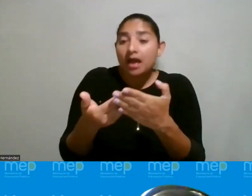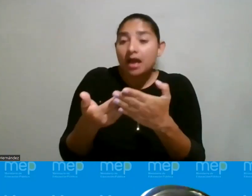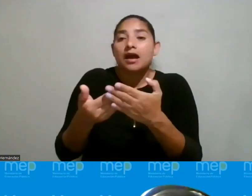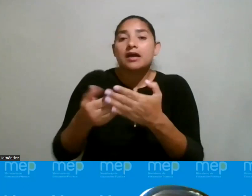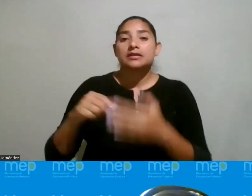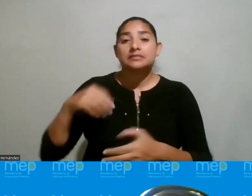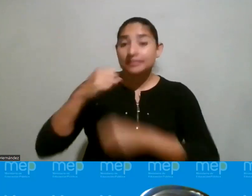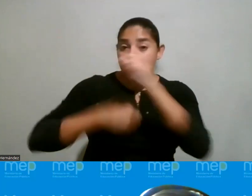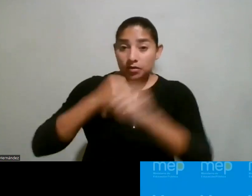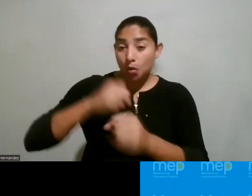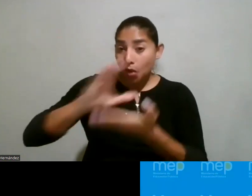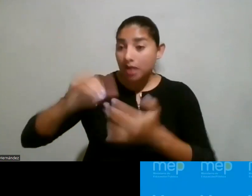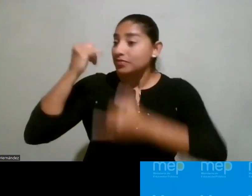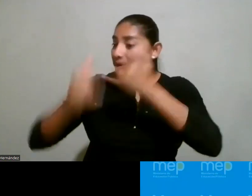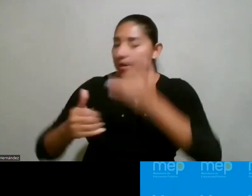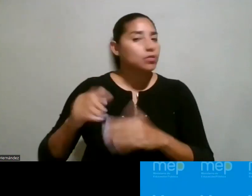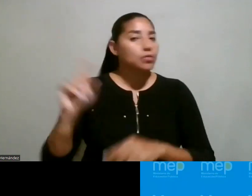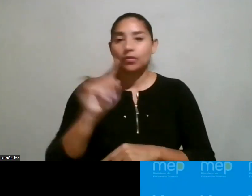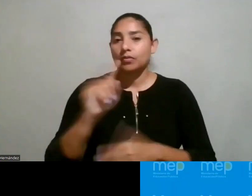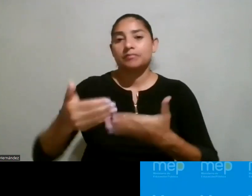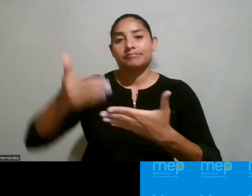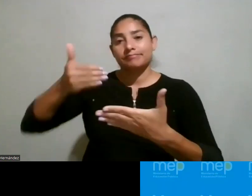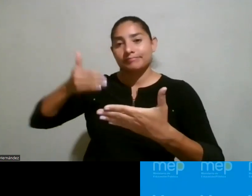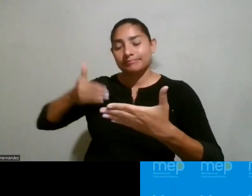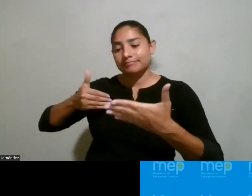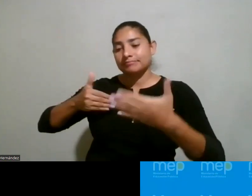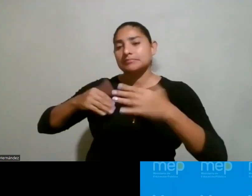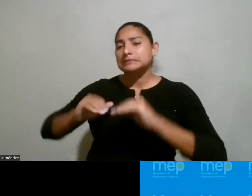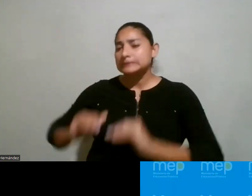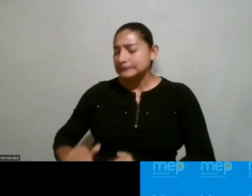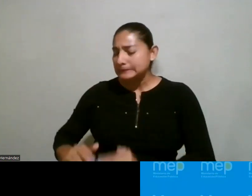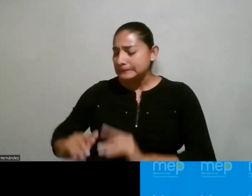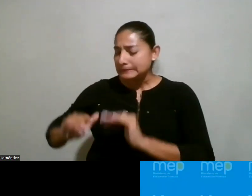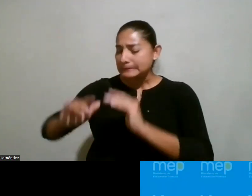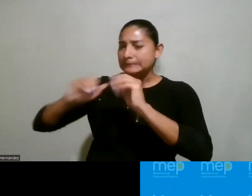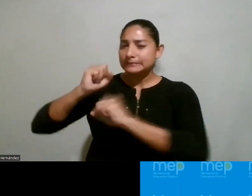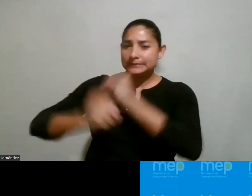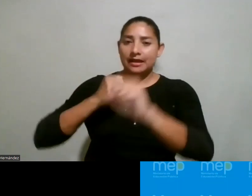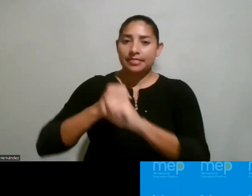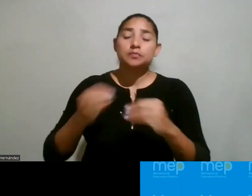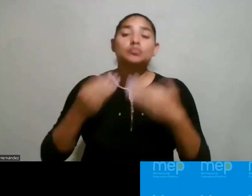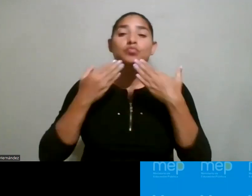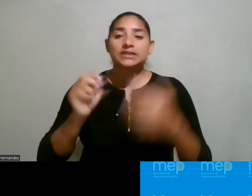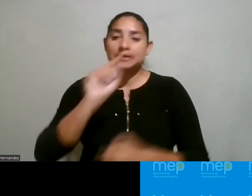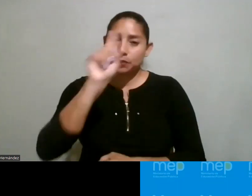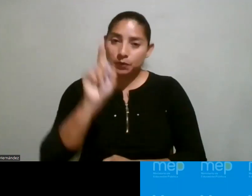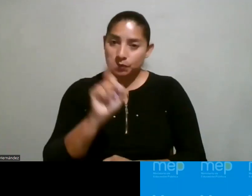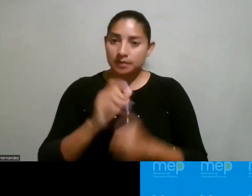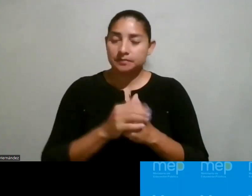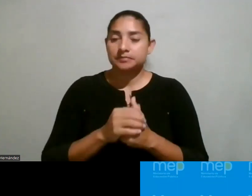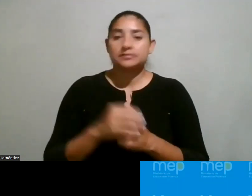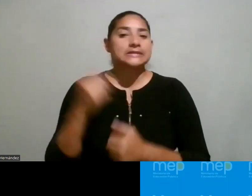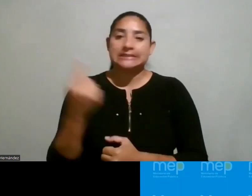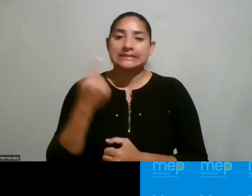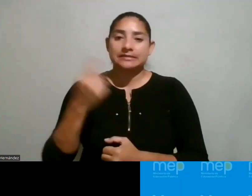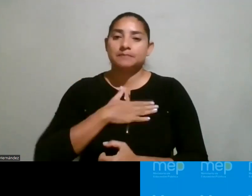secundaria, ¿verdad? Es un elemento básico el poder trabajar desde las primeras edades, así que muchas gracias por su pregunta y siempre